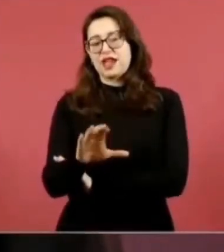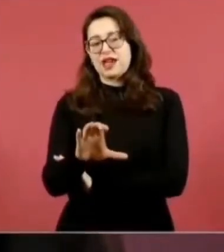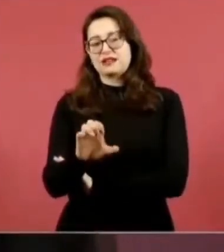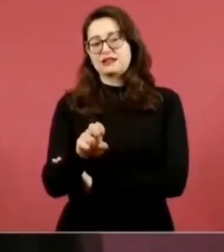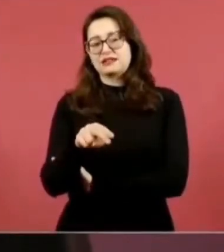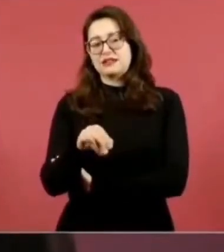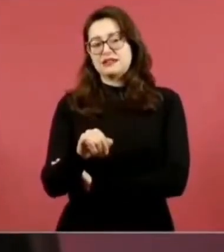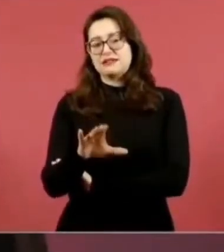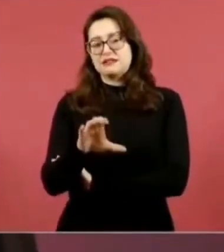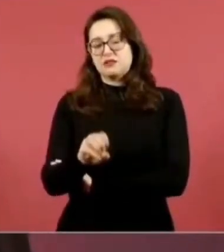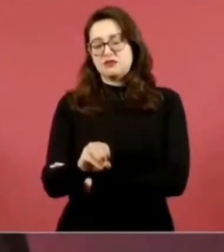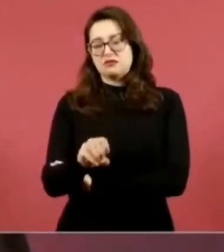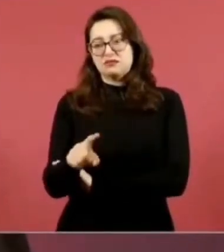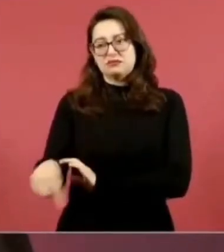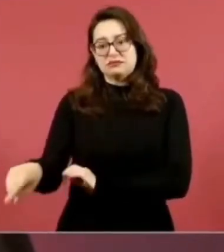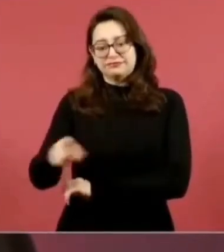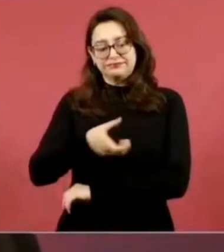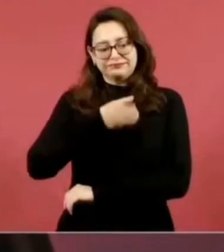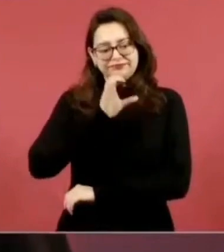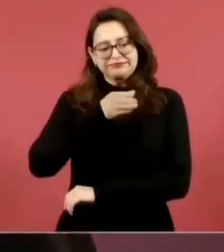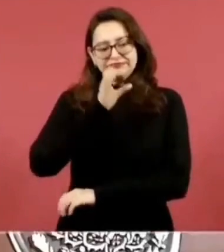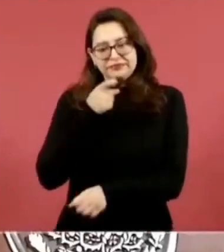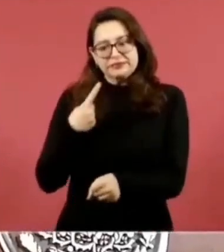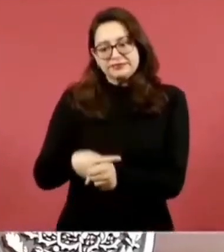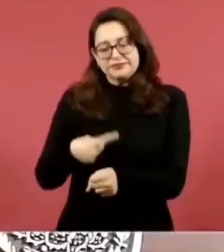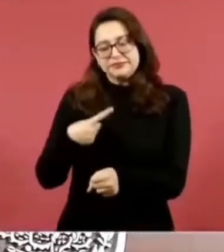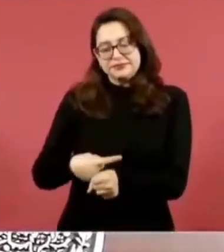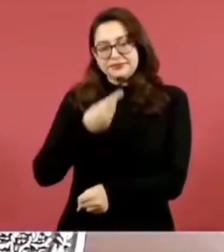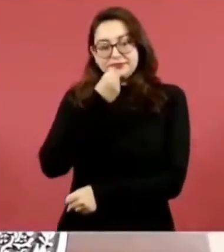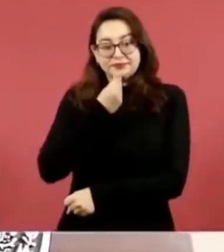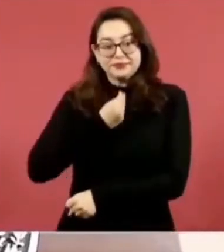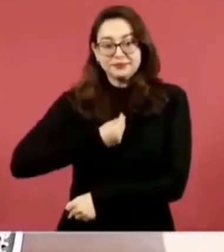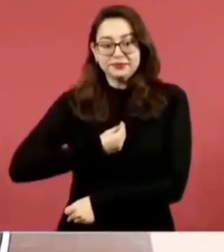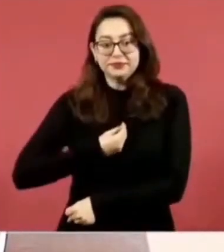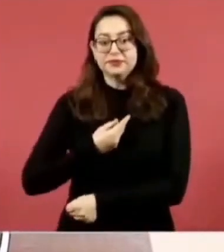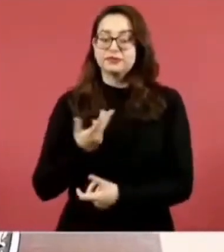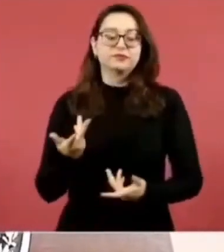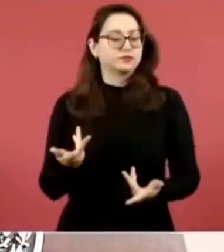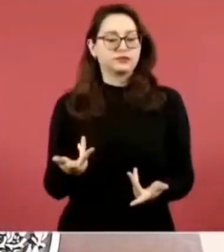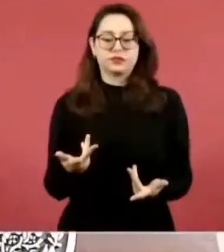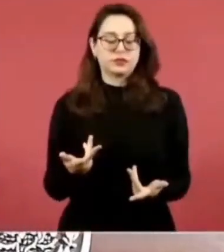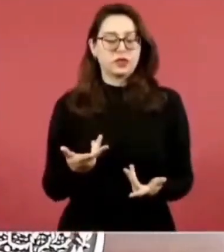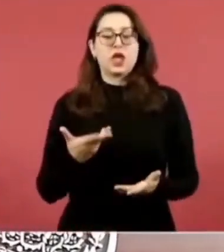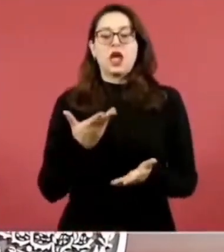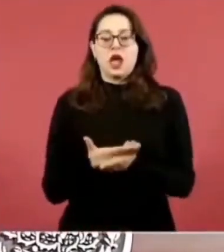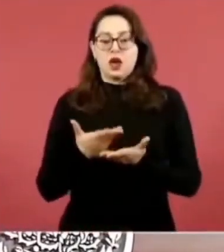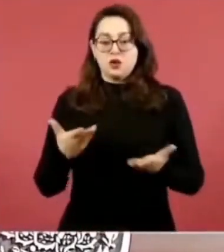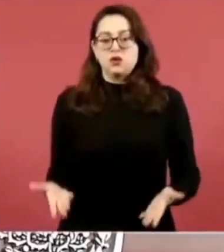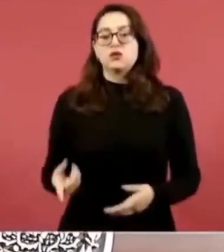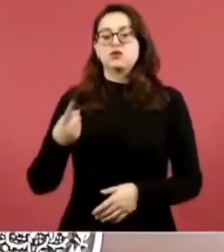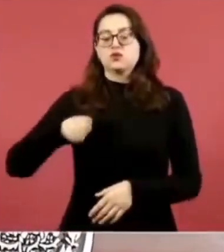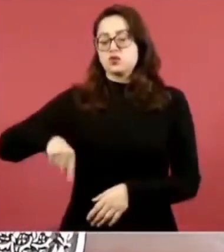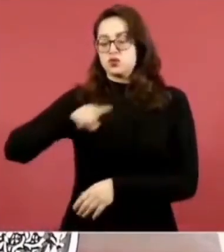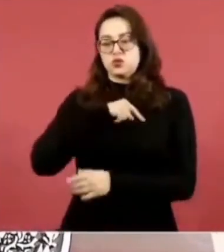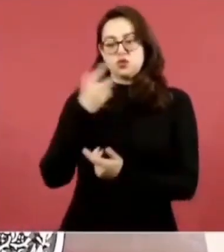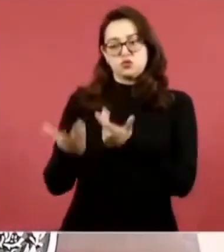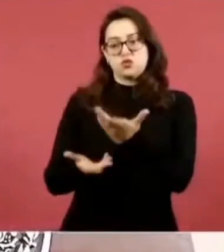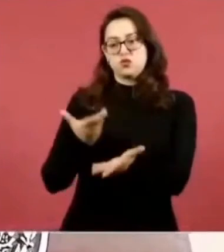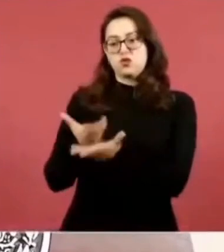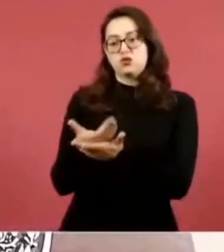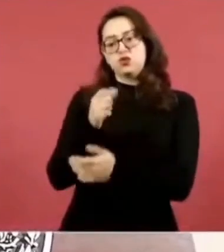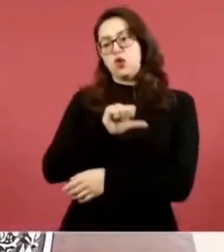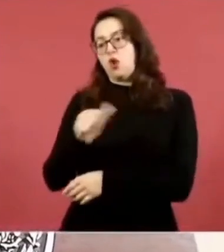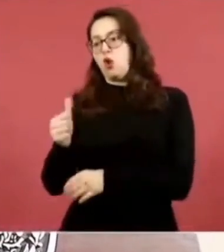ahora se buscó una opción, una alternativa para que esto